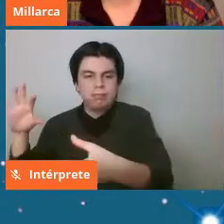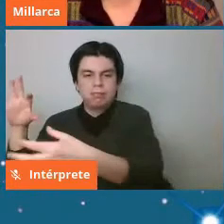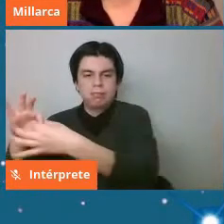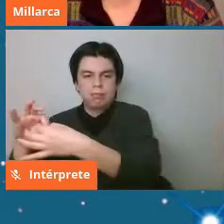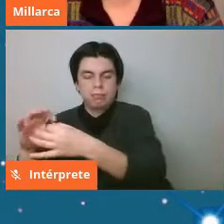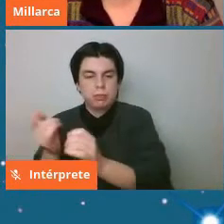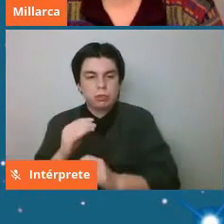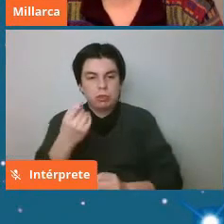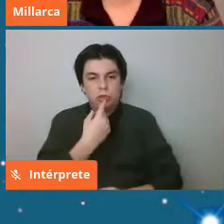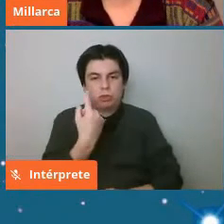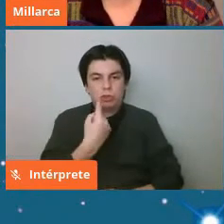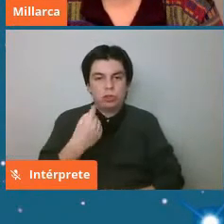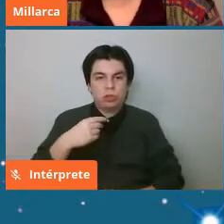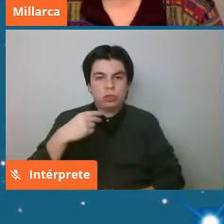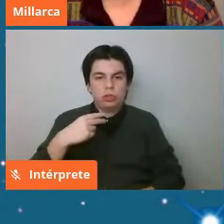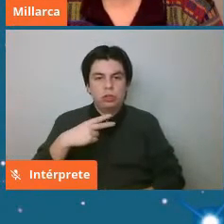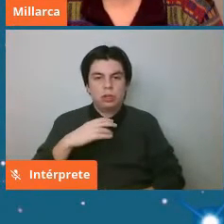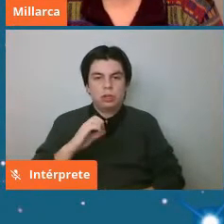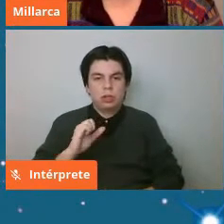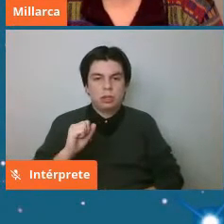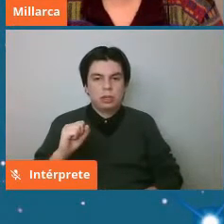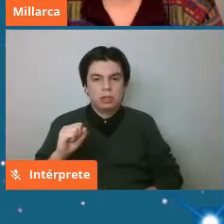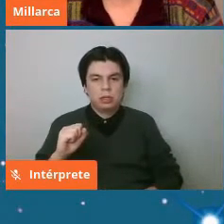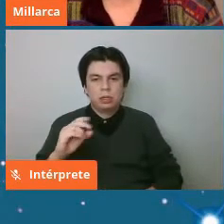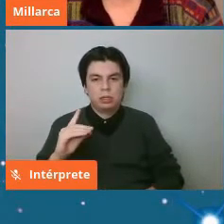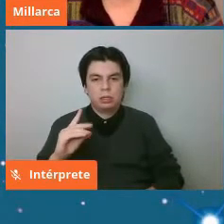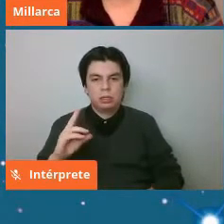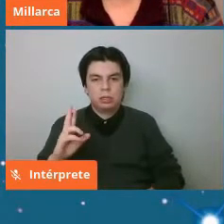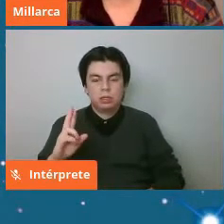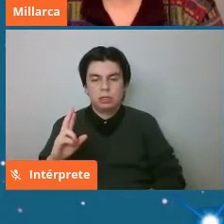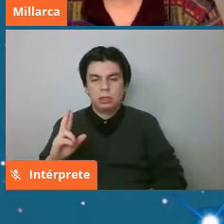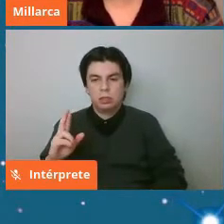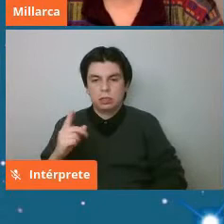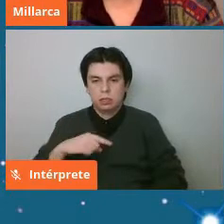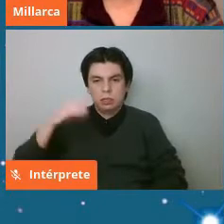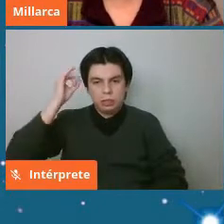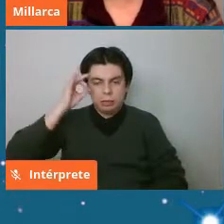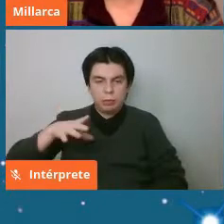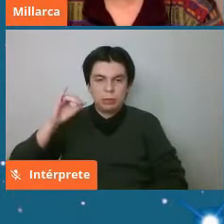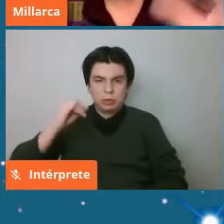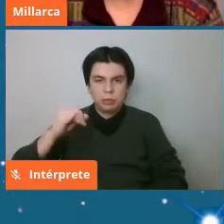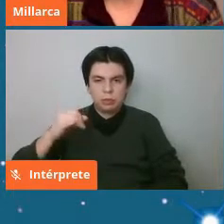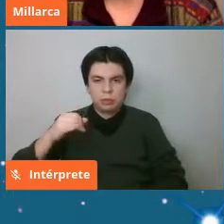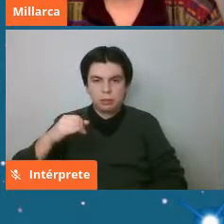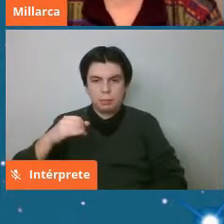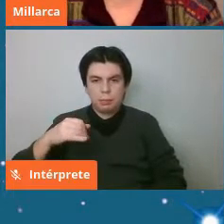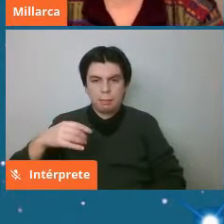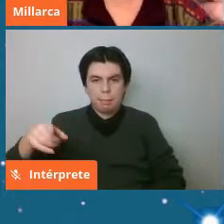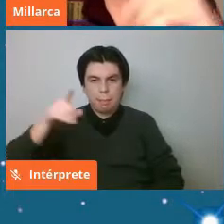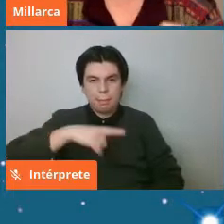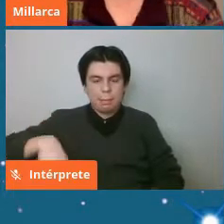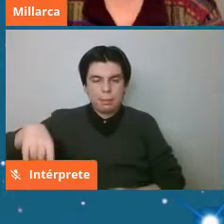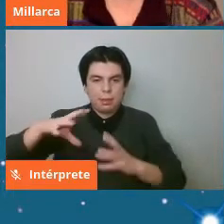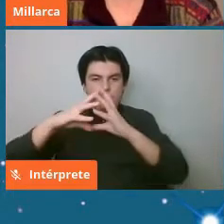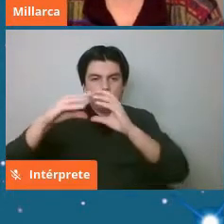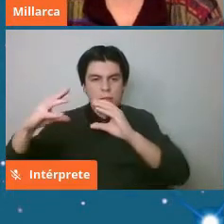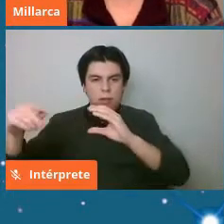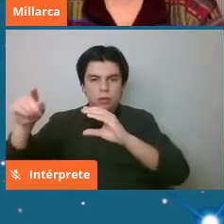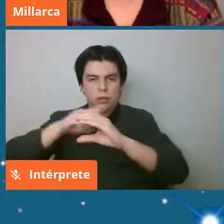de los GED de estos de acá que sí sabemos que vienen de un asteroide conducido